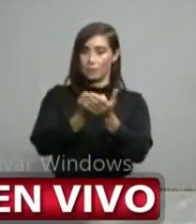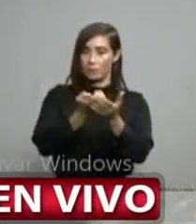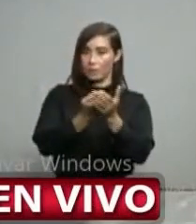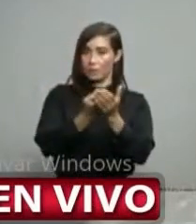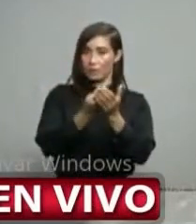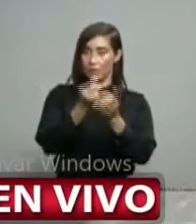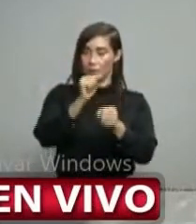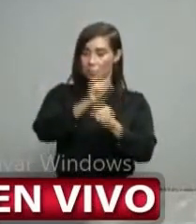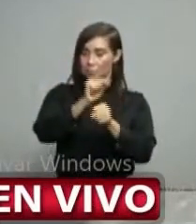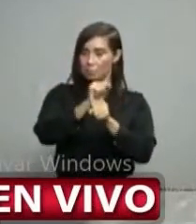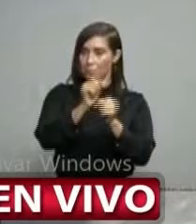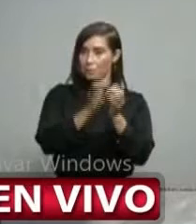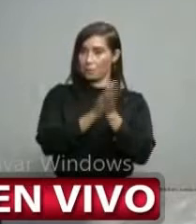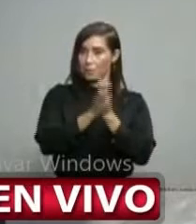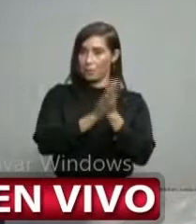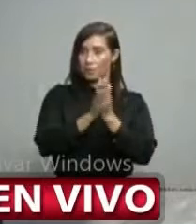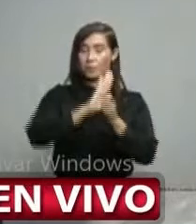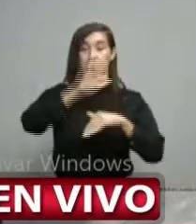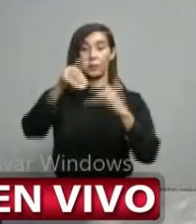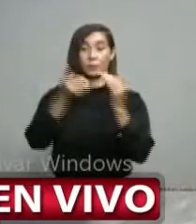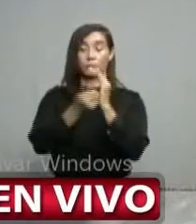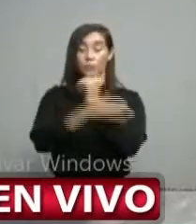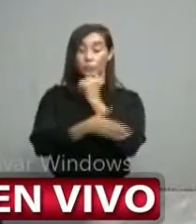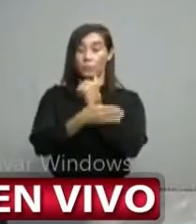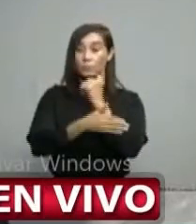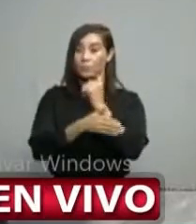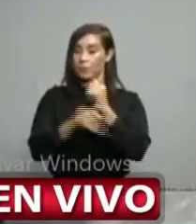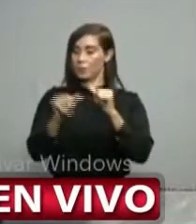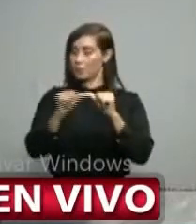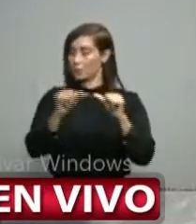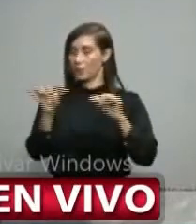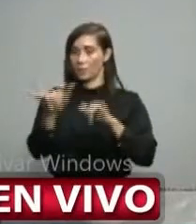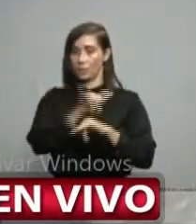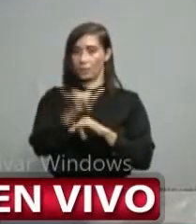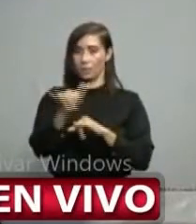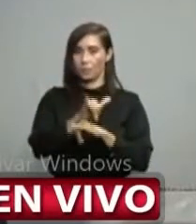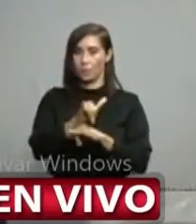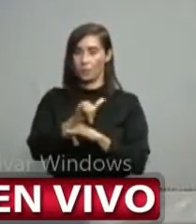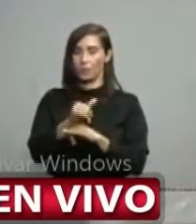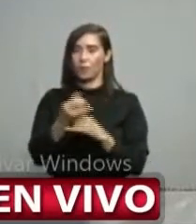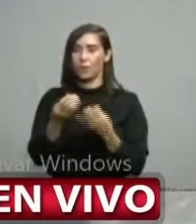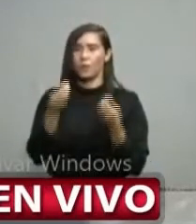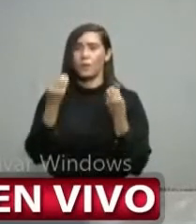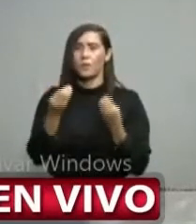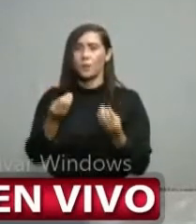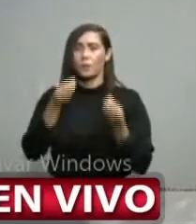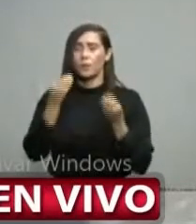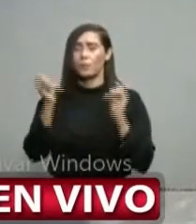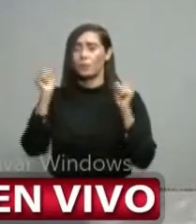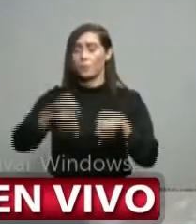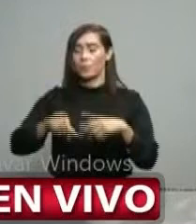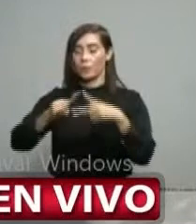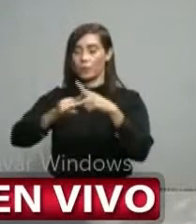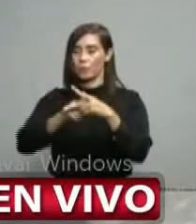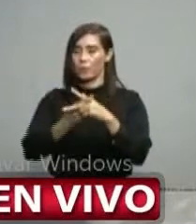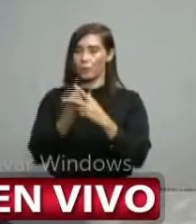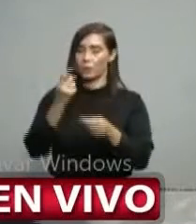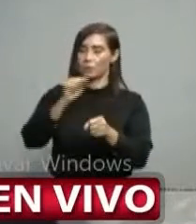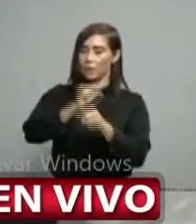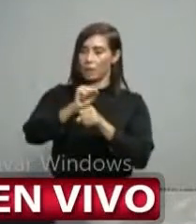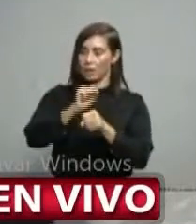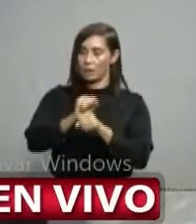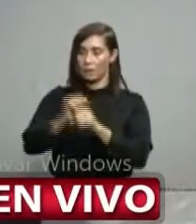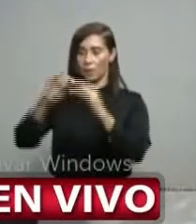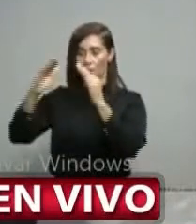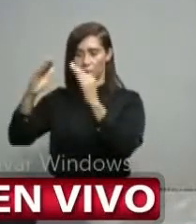países lo están haciendo buscando en qué medida, con el menor impacto, con medidas de emergencia, con toques de